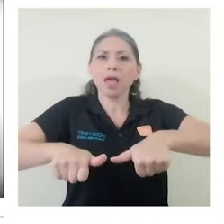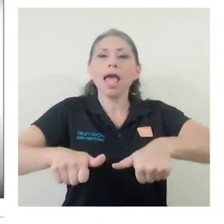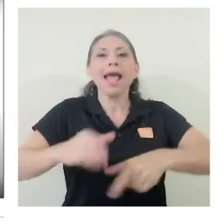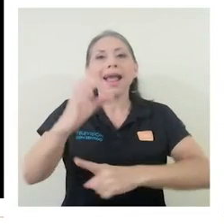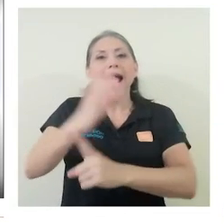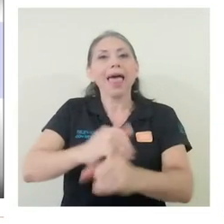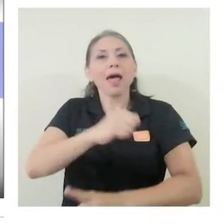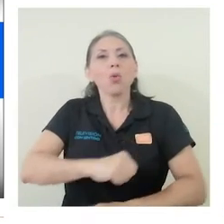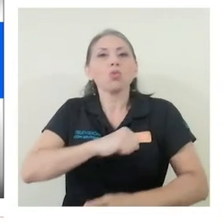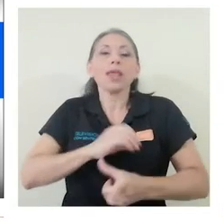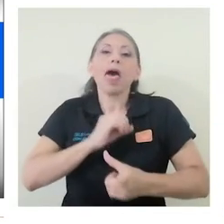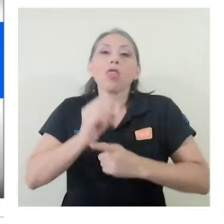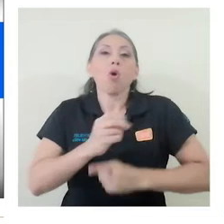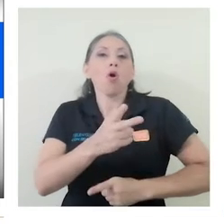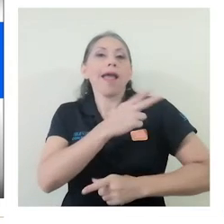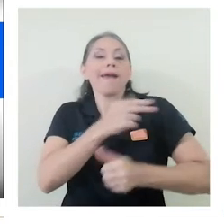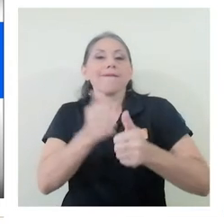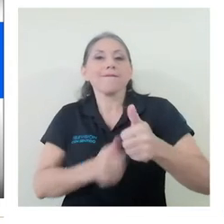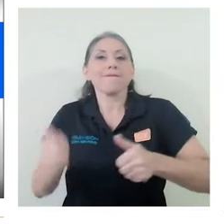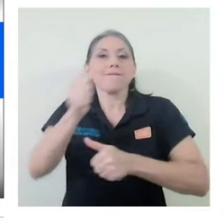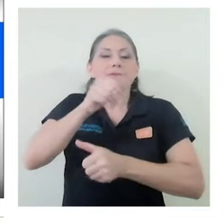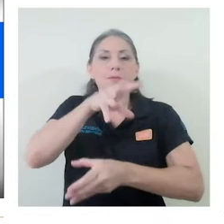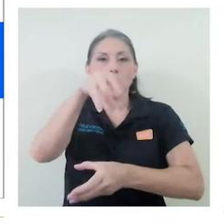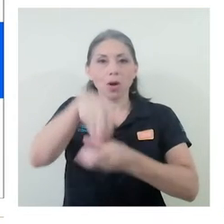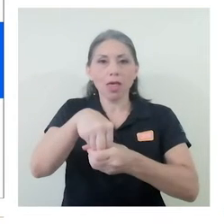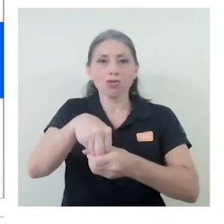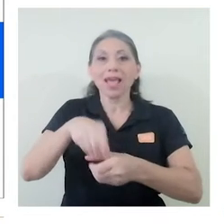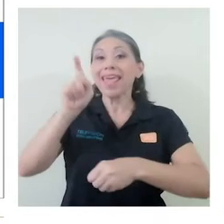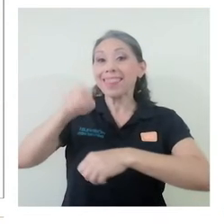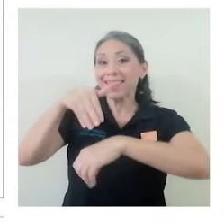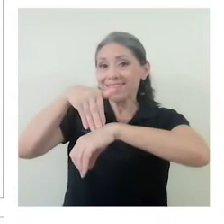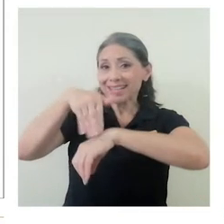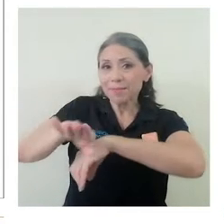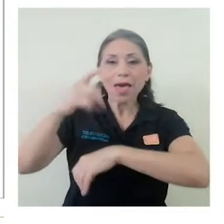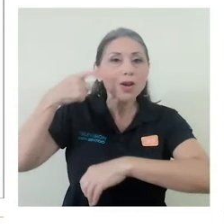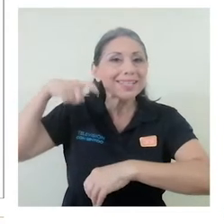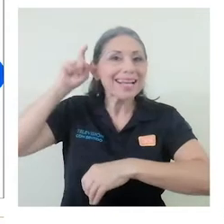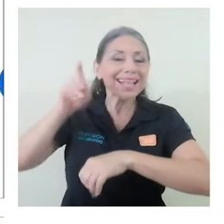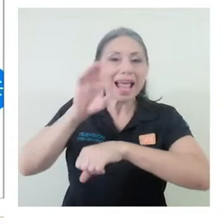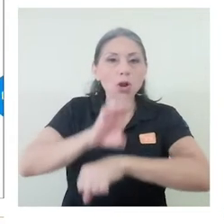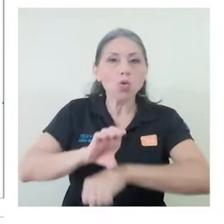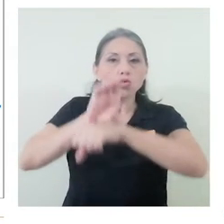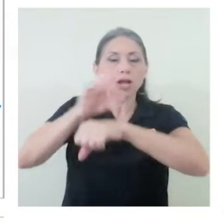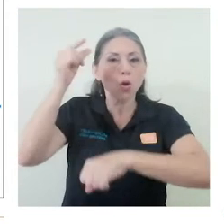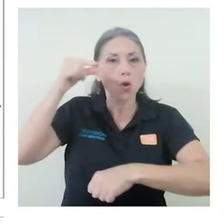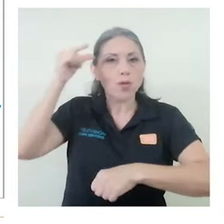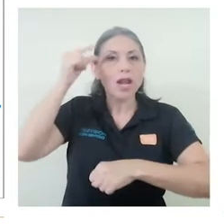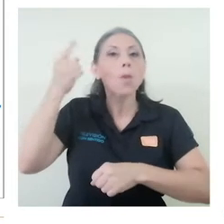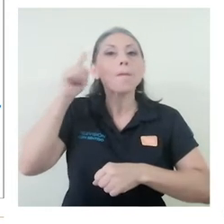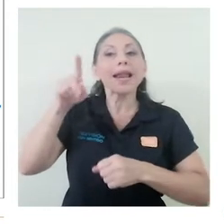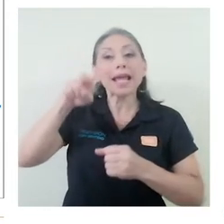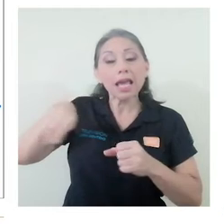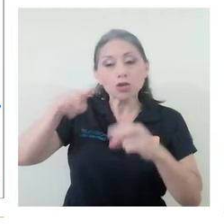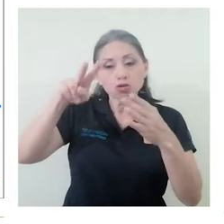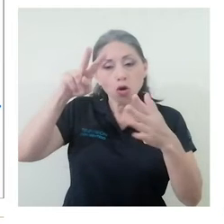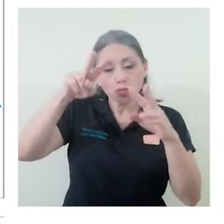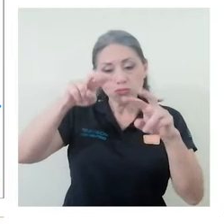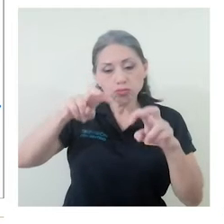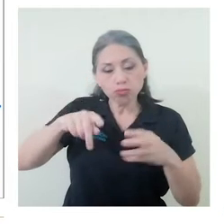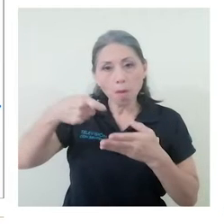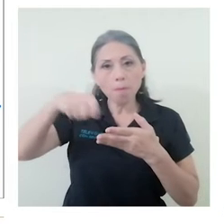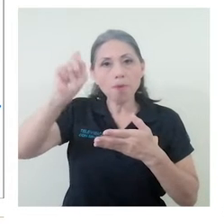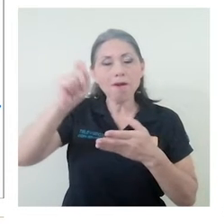autoridad respectiva o los jerarcas involucrados y tiene que ser enviado a la Secretaría del Consejo de Gobierno para el